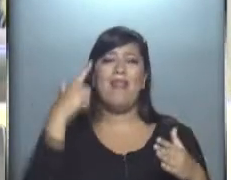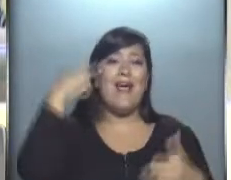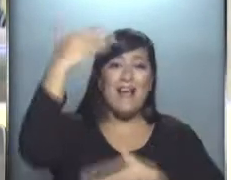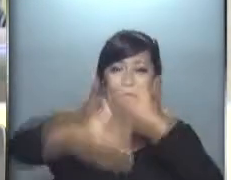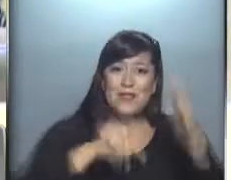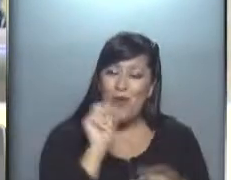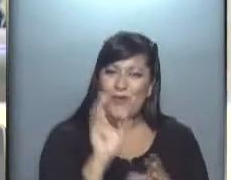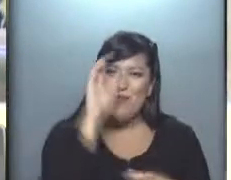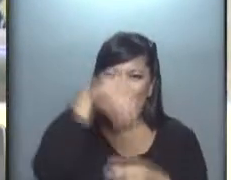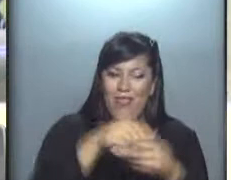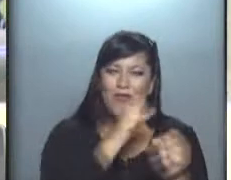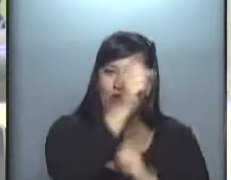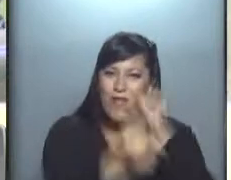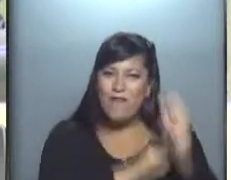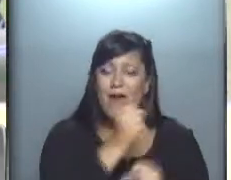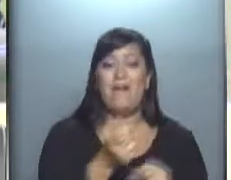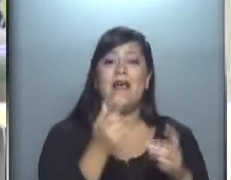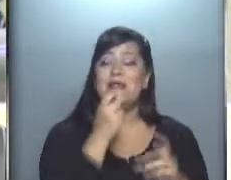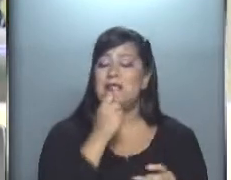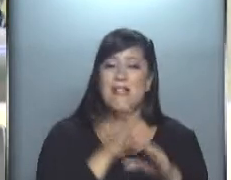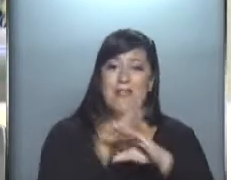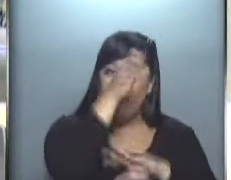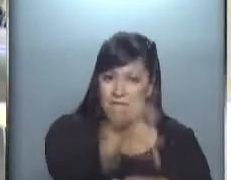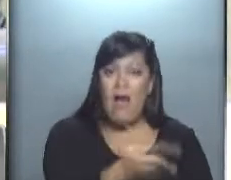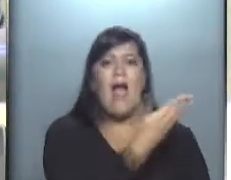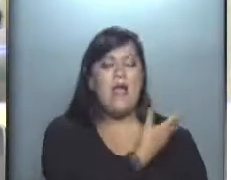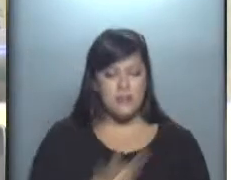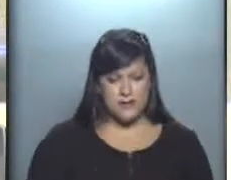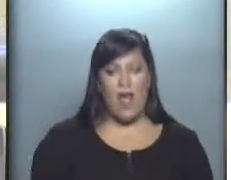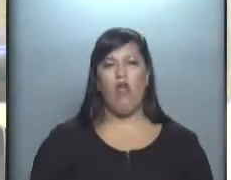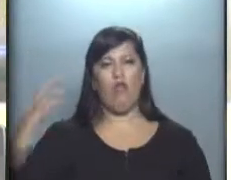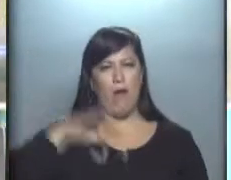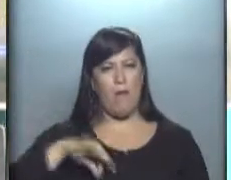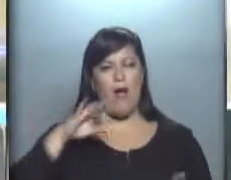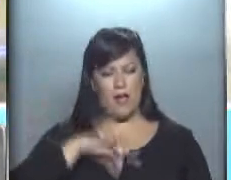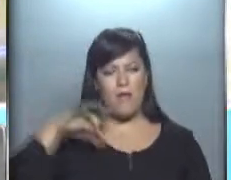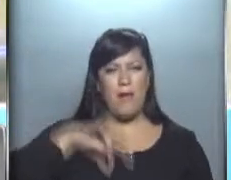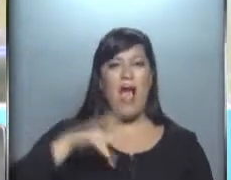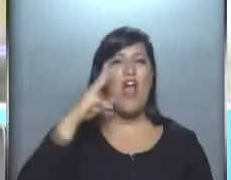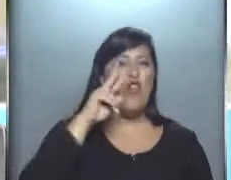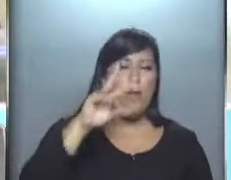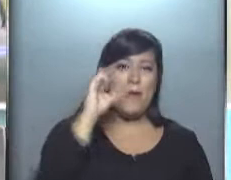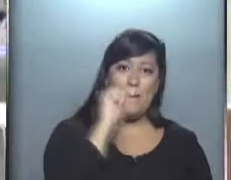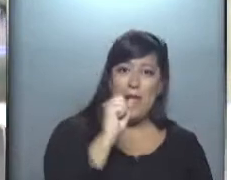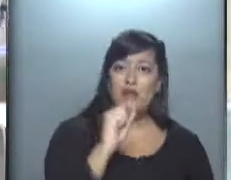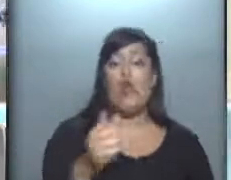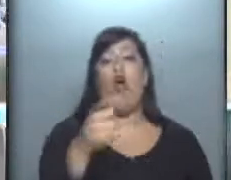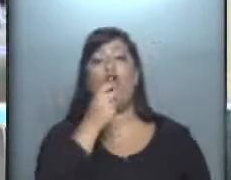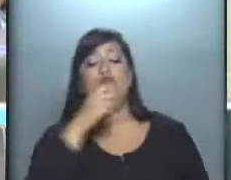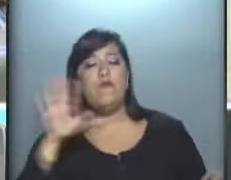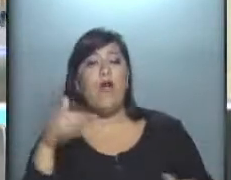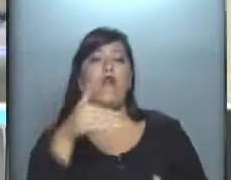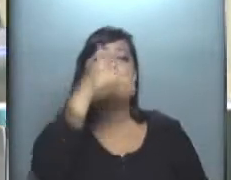estas fábricas, recibirían una retribución por parte del Estado de 2.000 pesos y posteriormente si la fábrica decide o